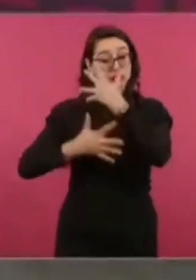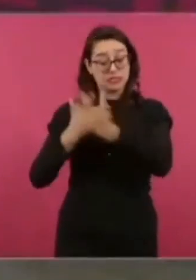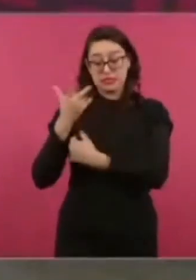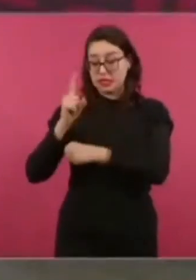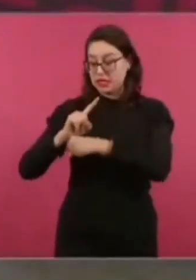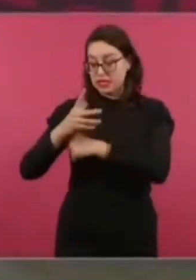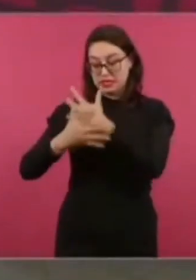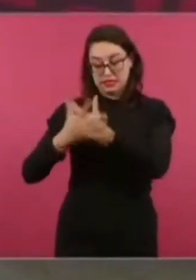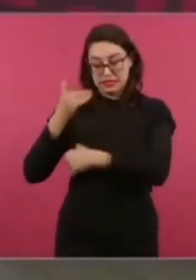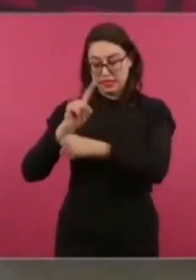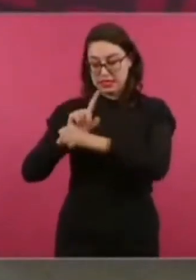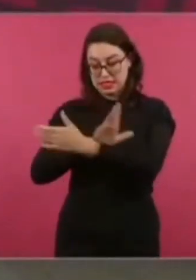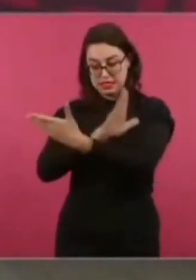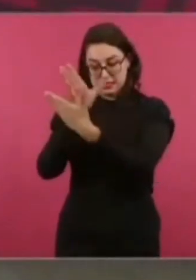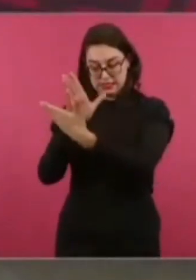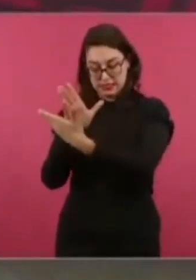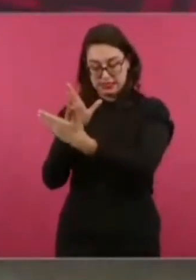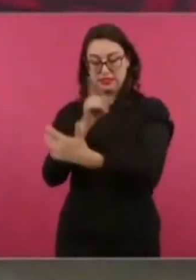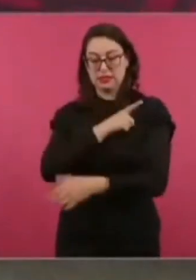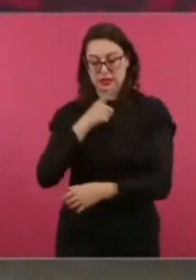Luego voy a Guerrero.